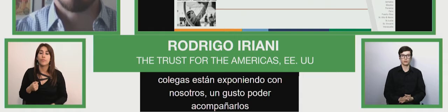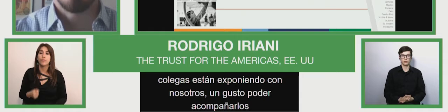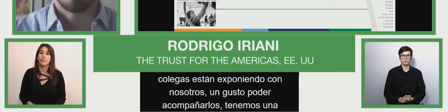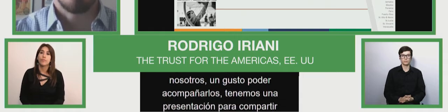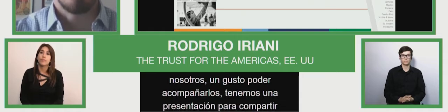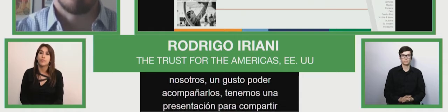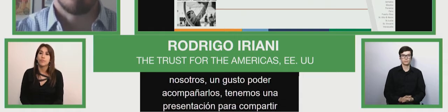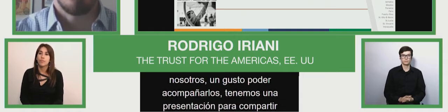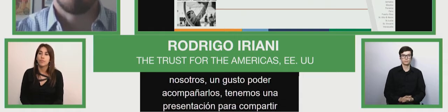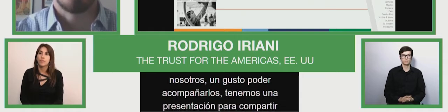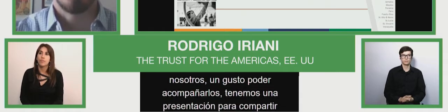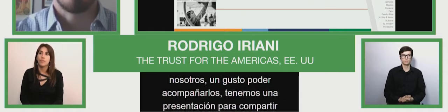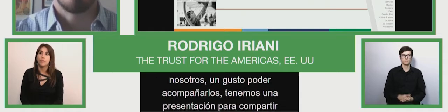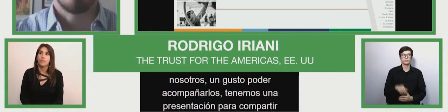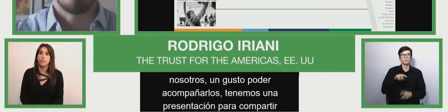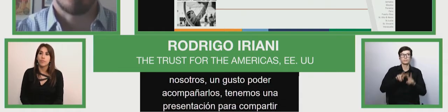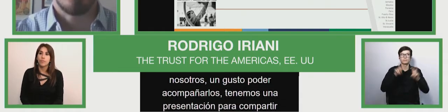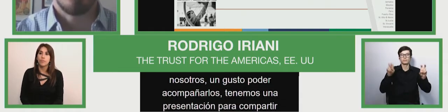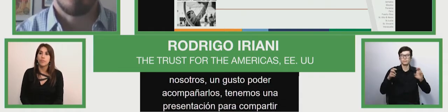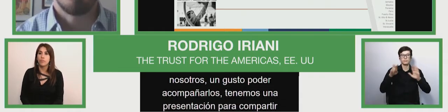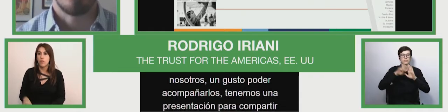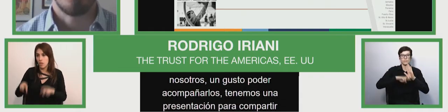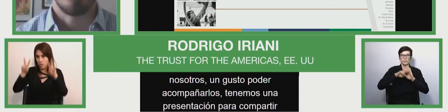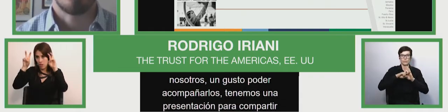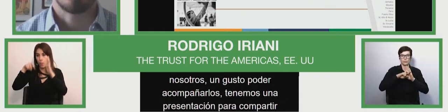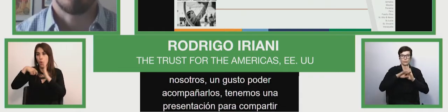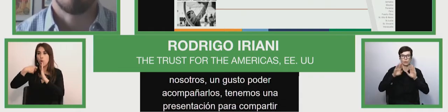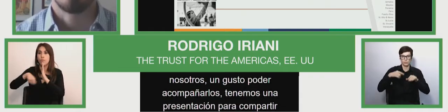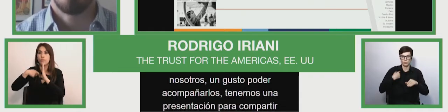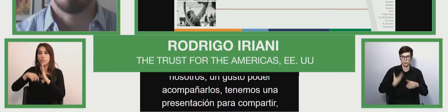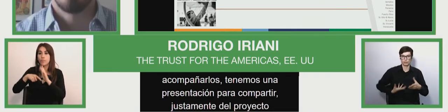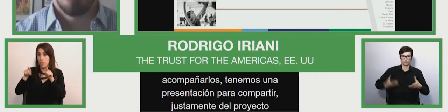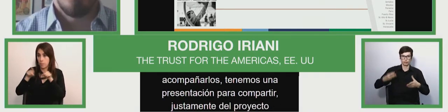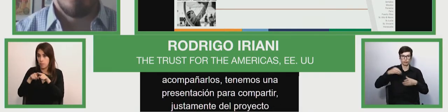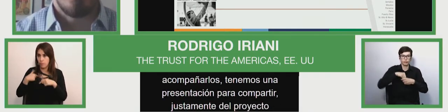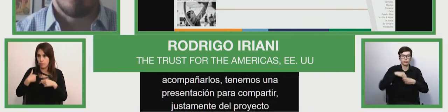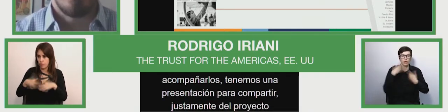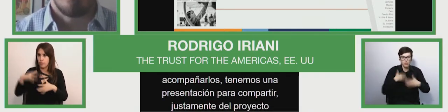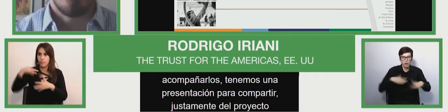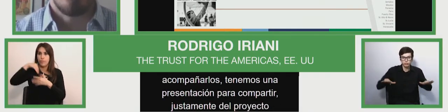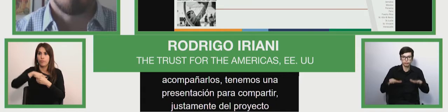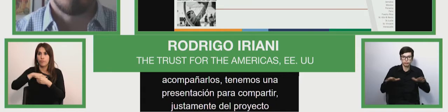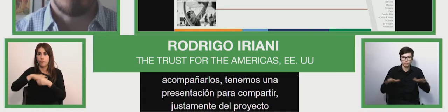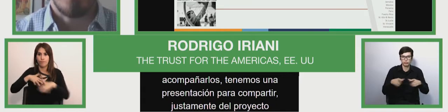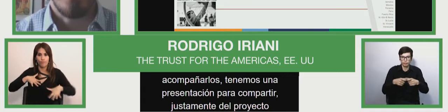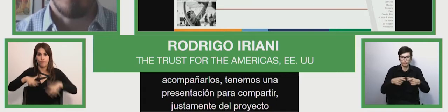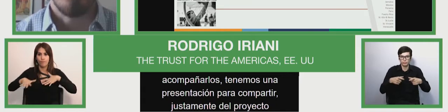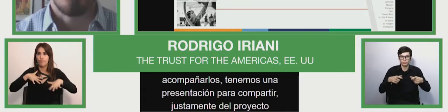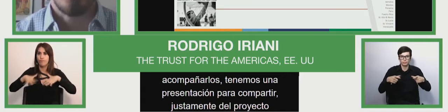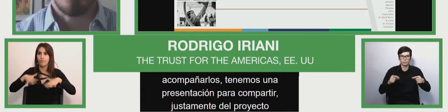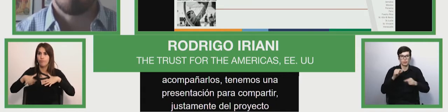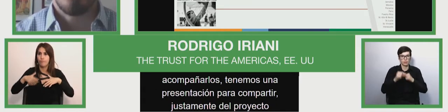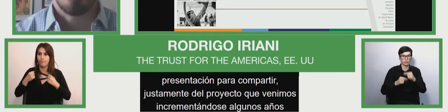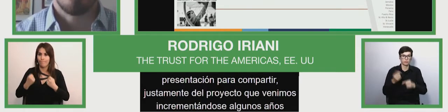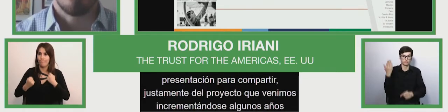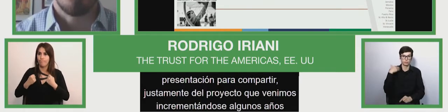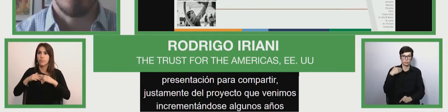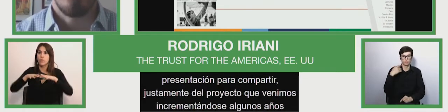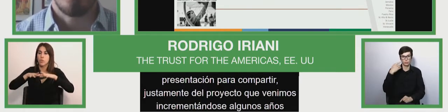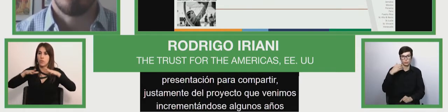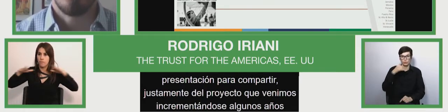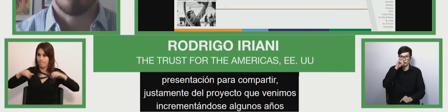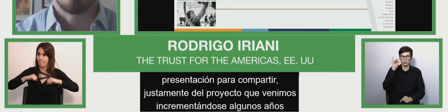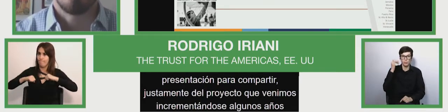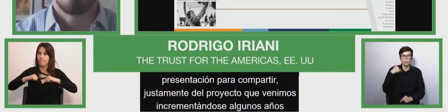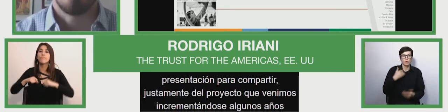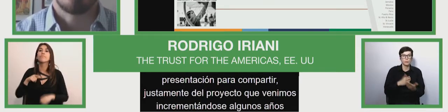justamente del proyecto que venimos implementando hace algunos años en las cercanías de Monterrey, México, en